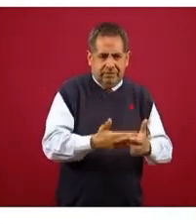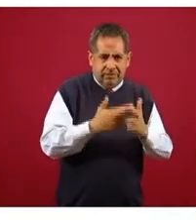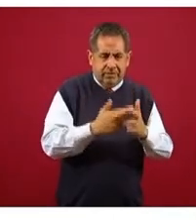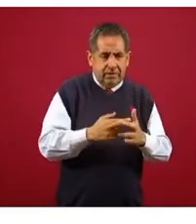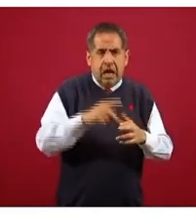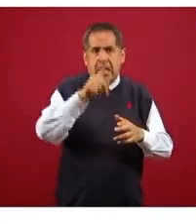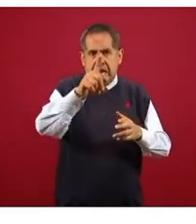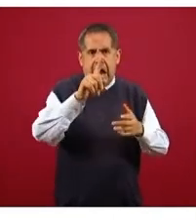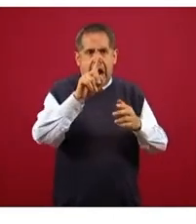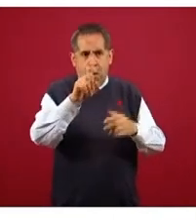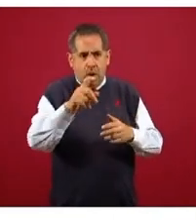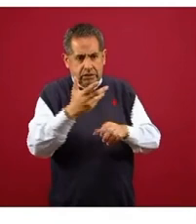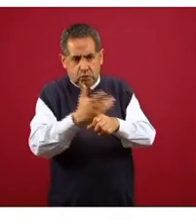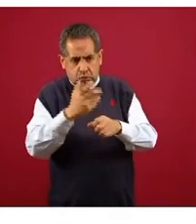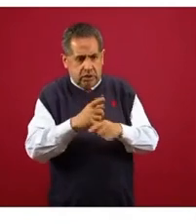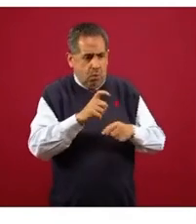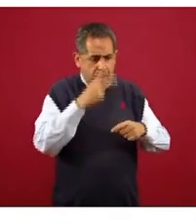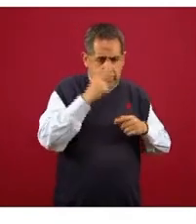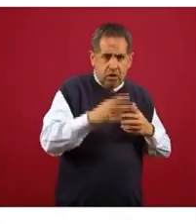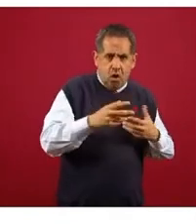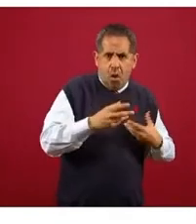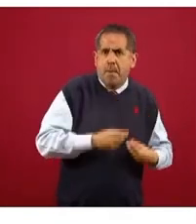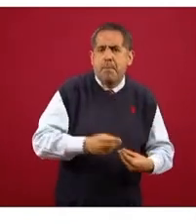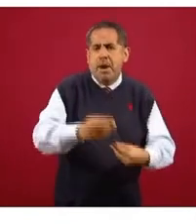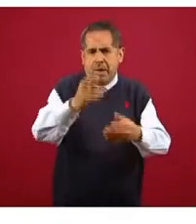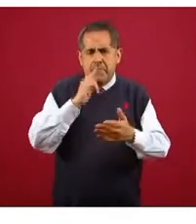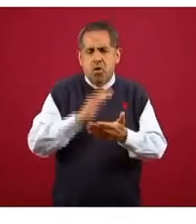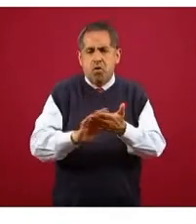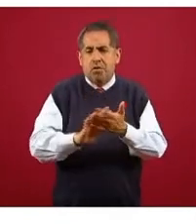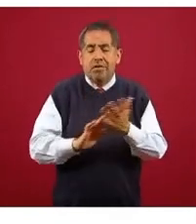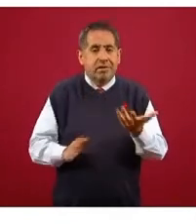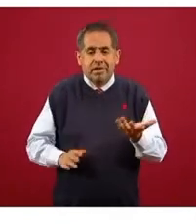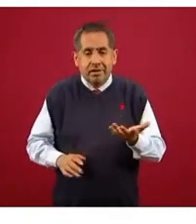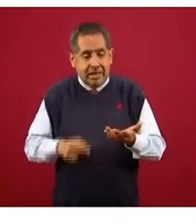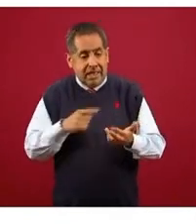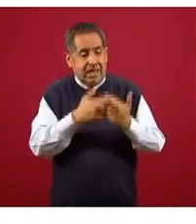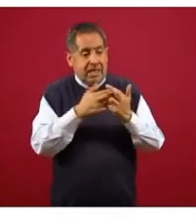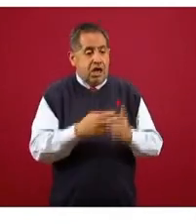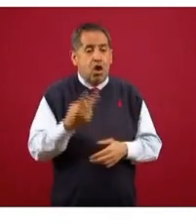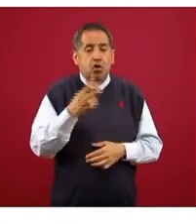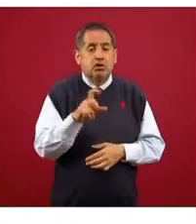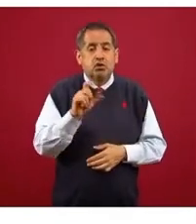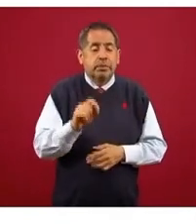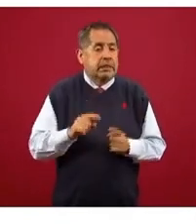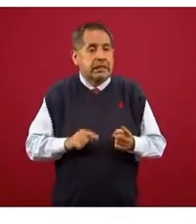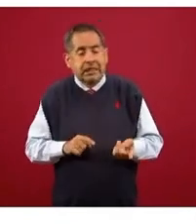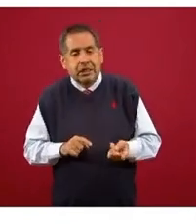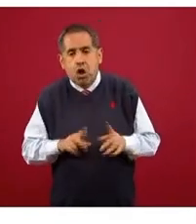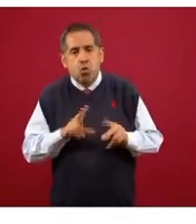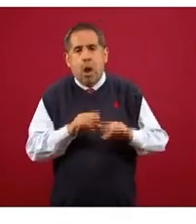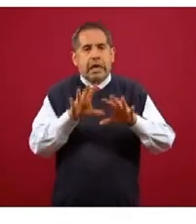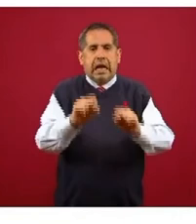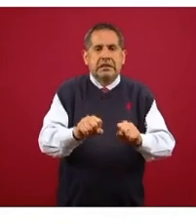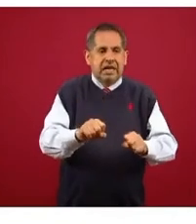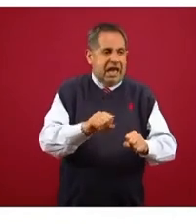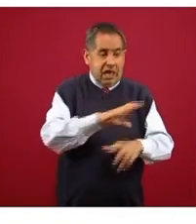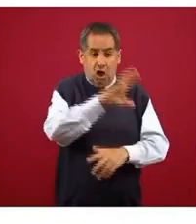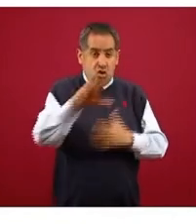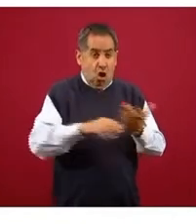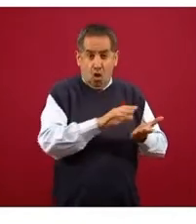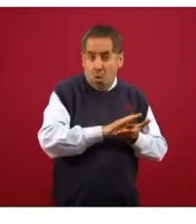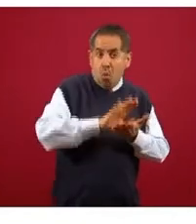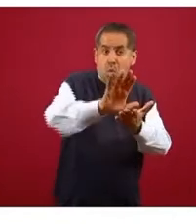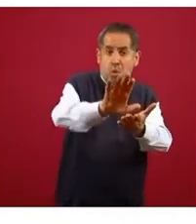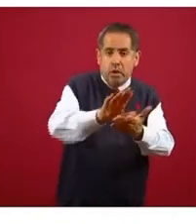hay agua de Estados Unidos y hay agua de México, la cantidad total es de 220. Esto no alcanza para pagar esto.